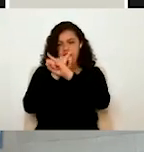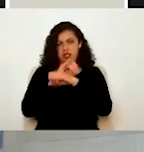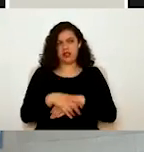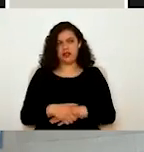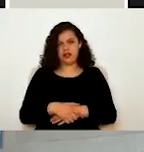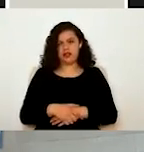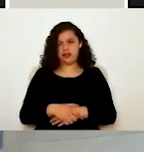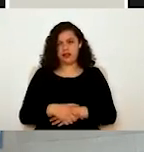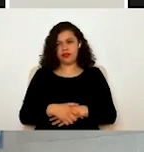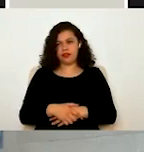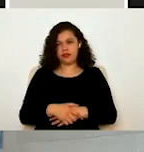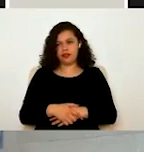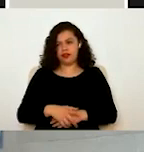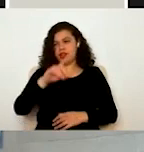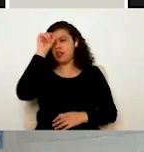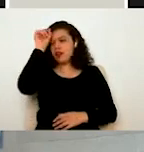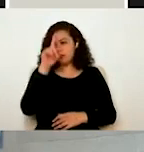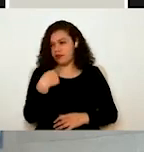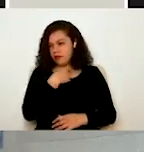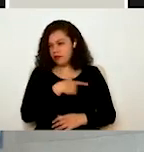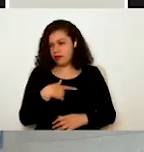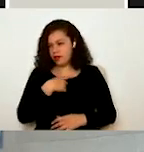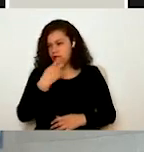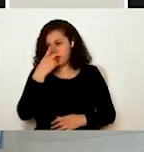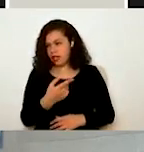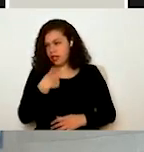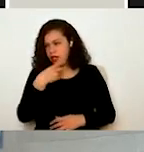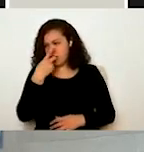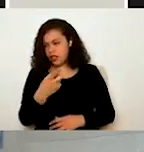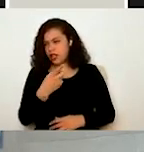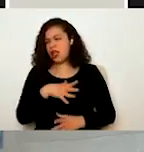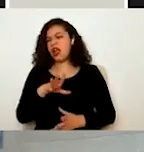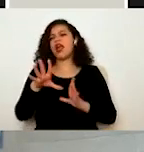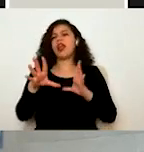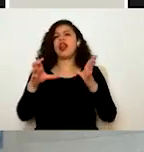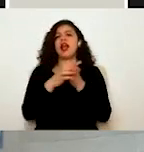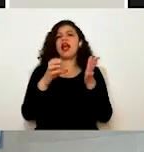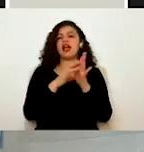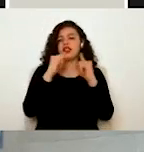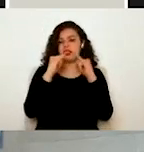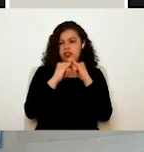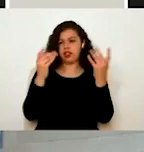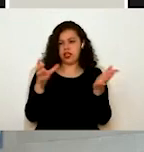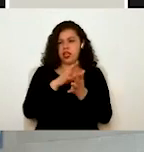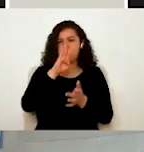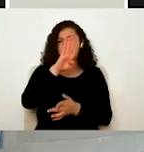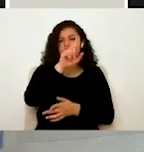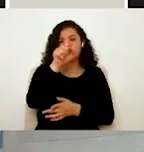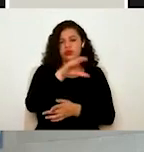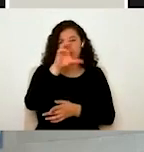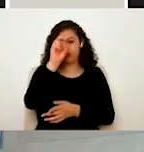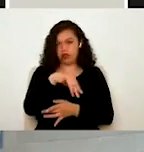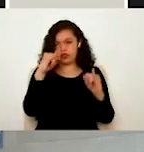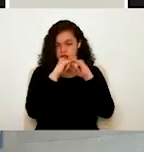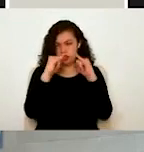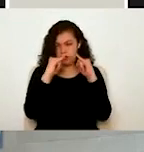Aquí me gustaría también hacer mucho énfasis en lo que les comentaba, que es el buzón institucional. El buzón institucional es esa herramienta en